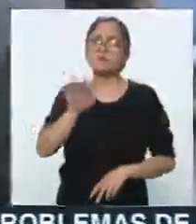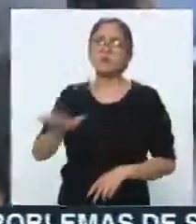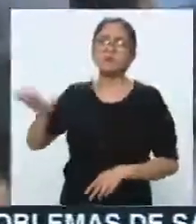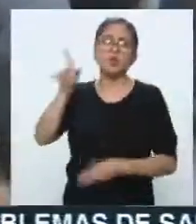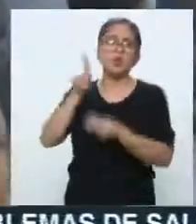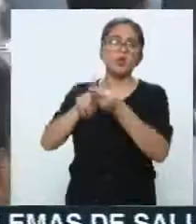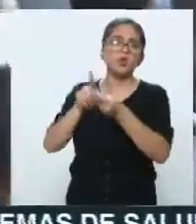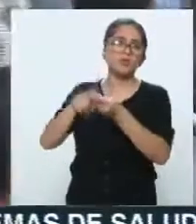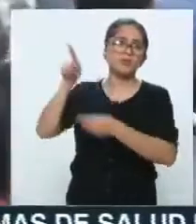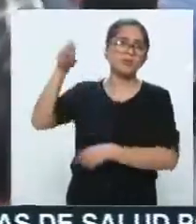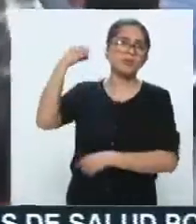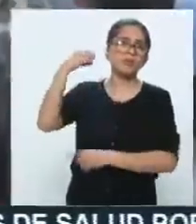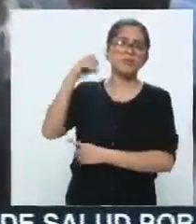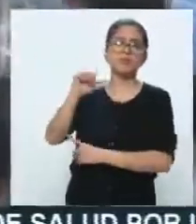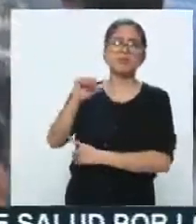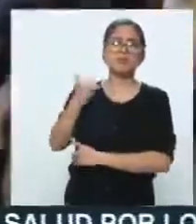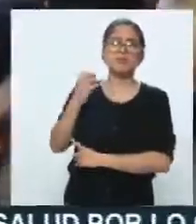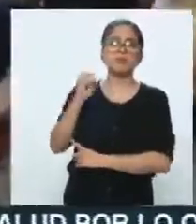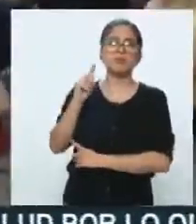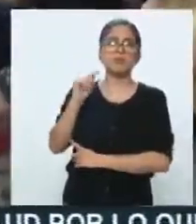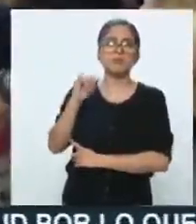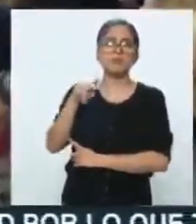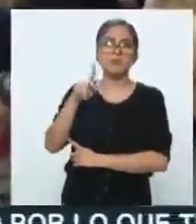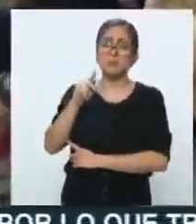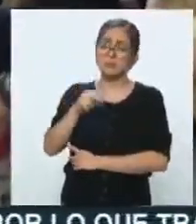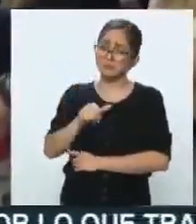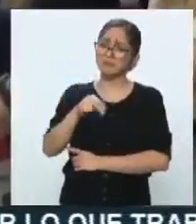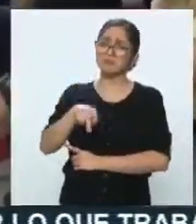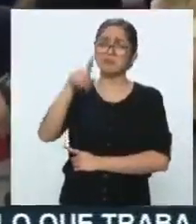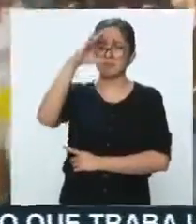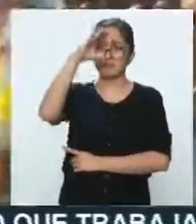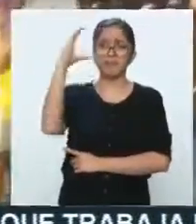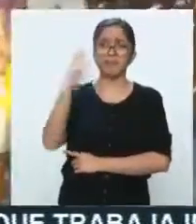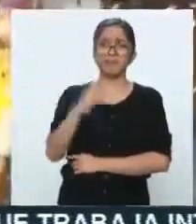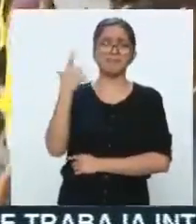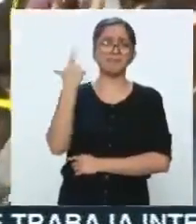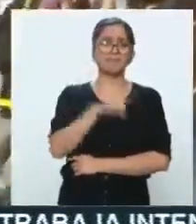crimen de estado. Víctor Ronquillo en 21 Noticias.